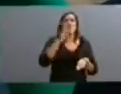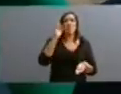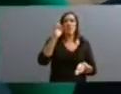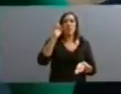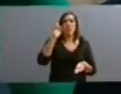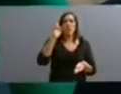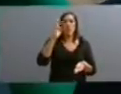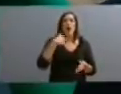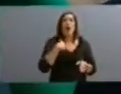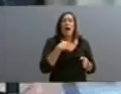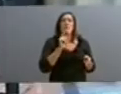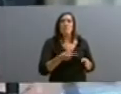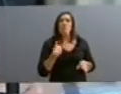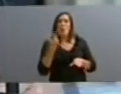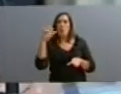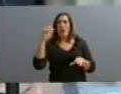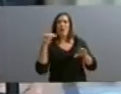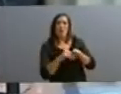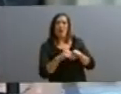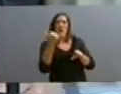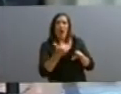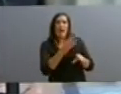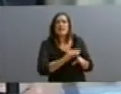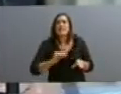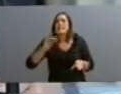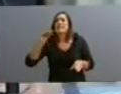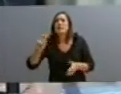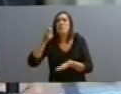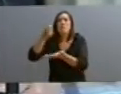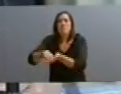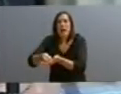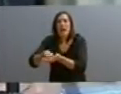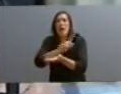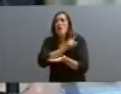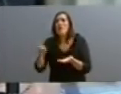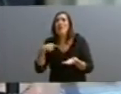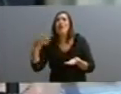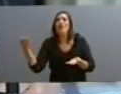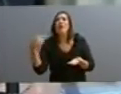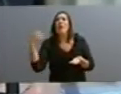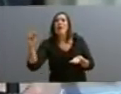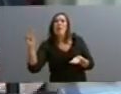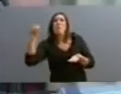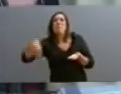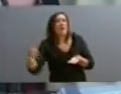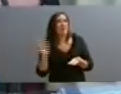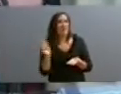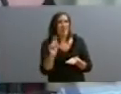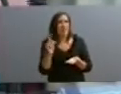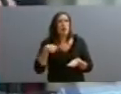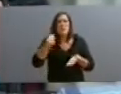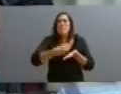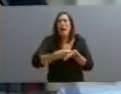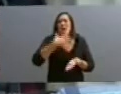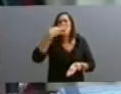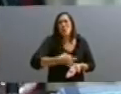parte de nuestras reservas al pago de la deuda sin acceder al mercado de capitales, hemos pagado rigurosamente todo